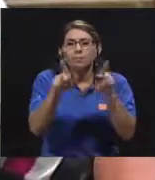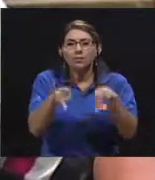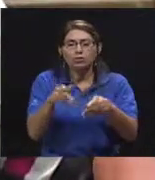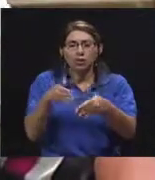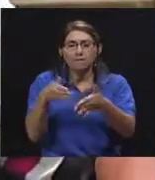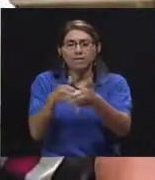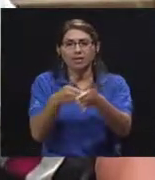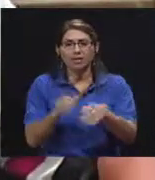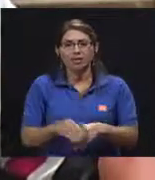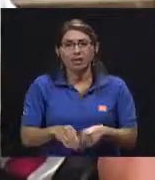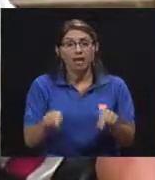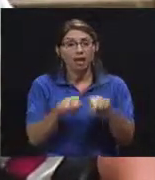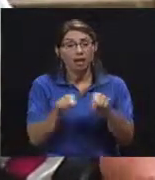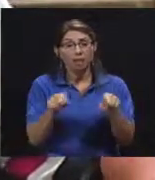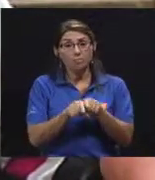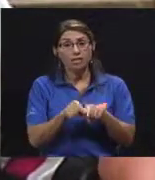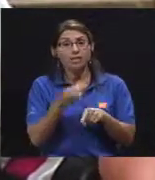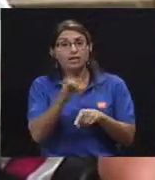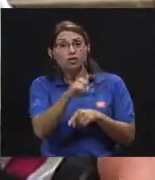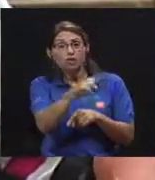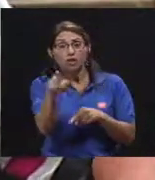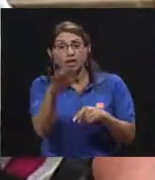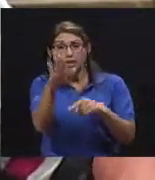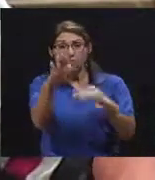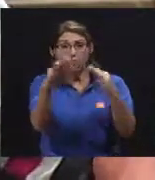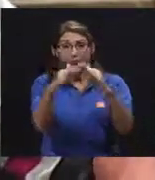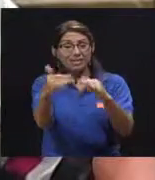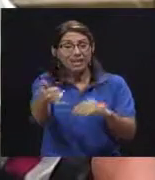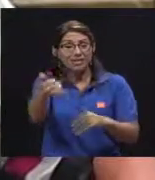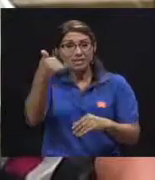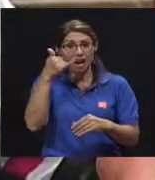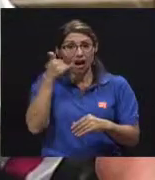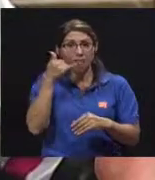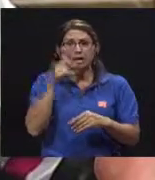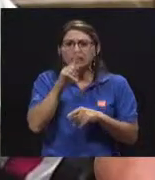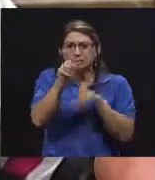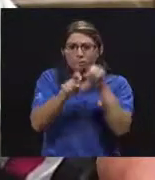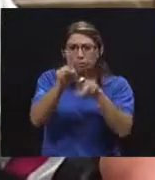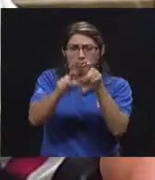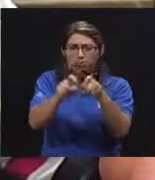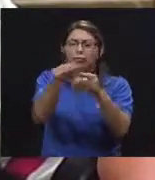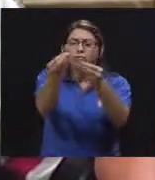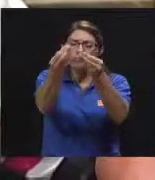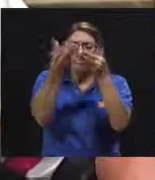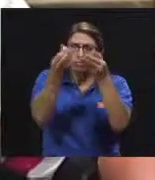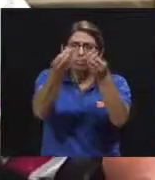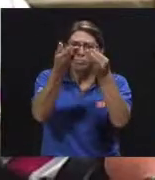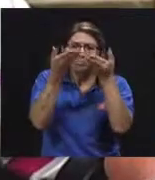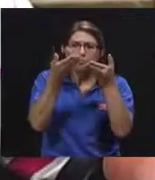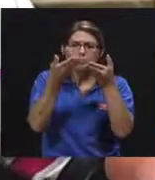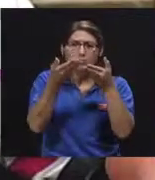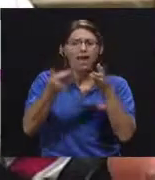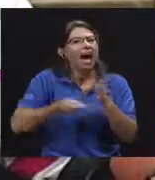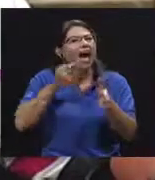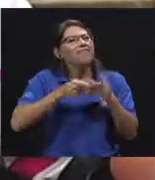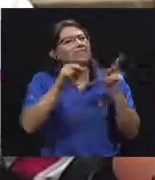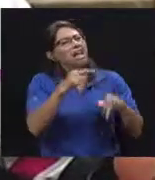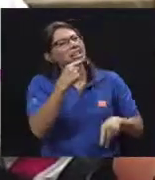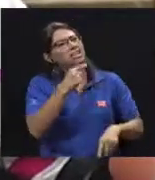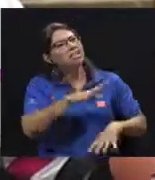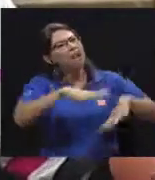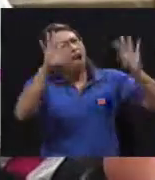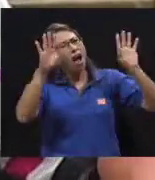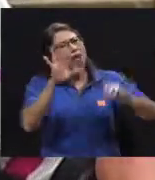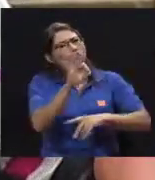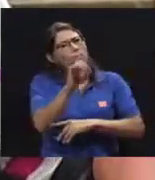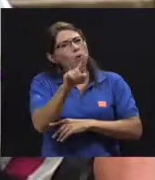casas, pues bueno, dar todos los datos que se les pide el 911, a pesar de que la gente normalmente cuando uno llega, es que el 911 tardó como 5 o